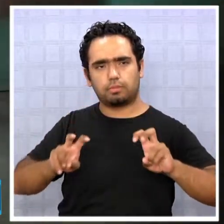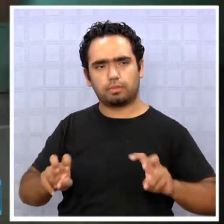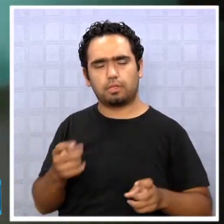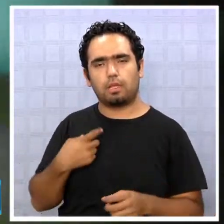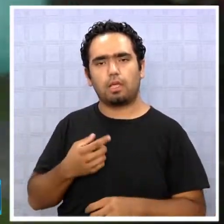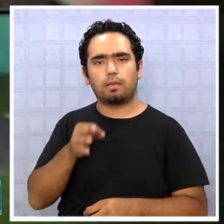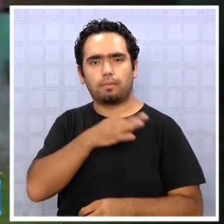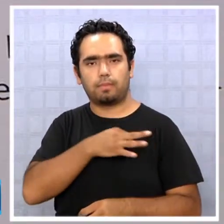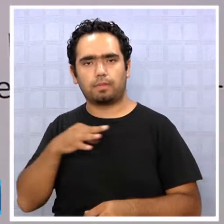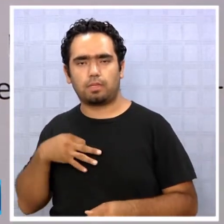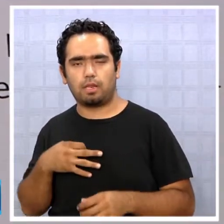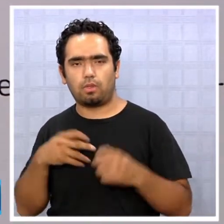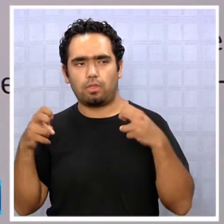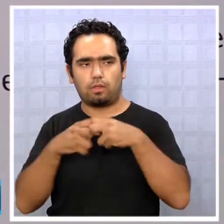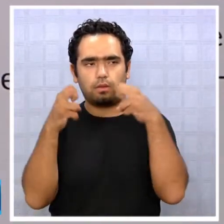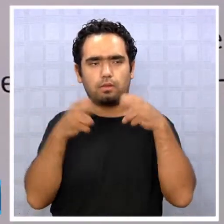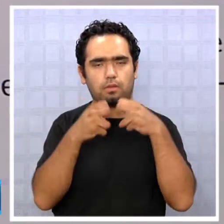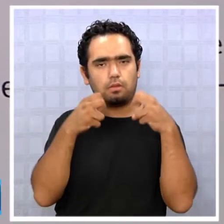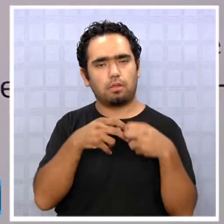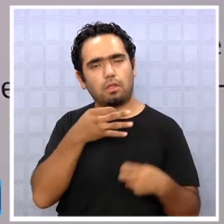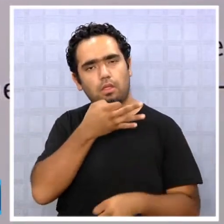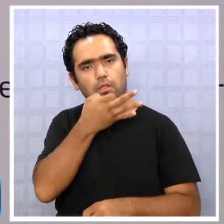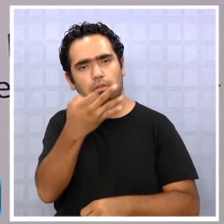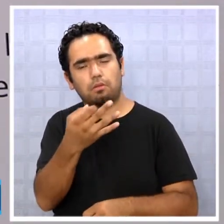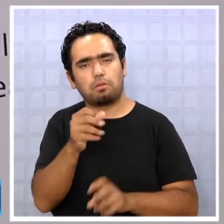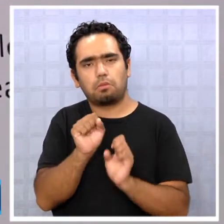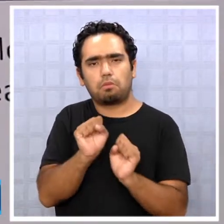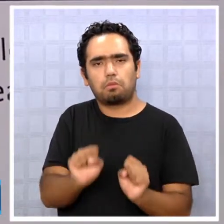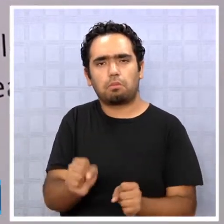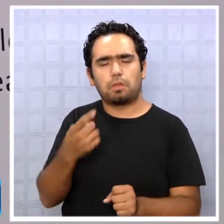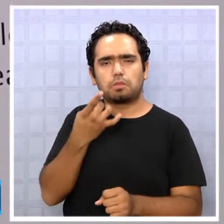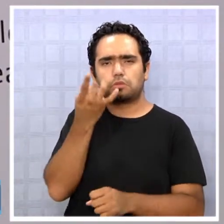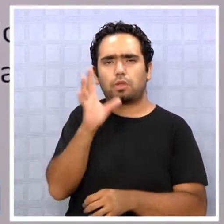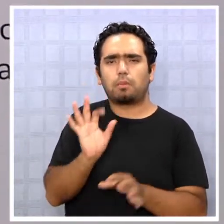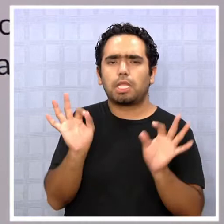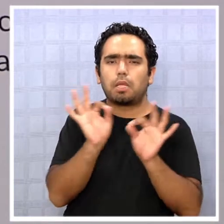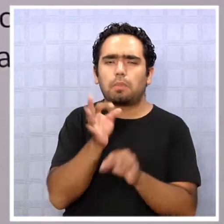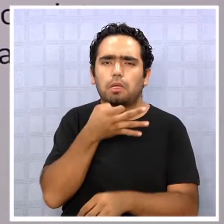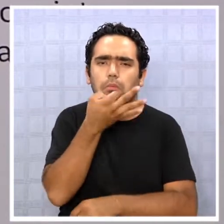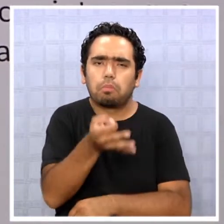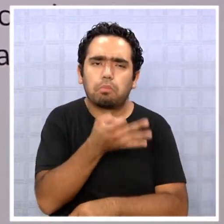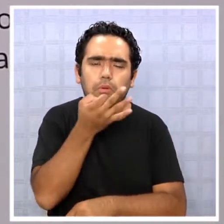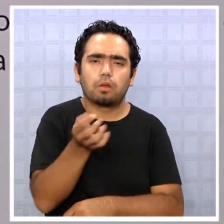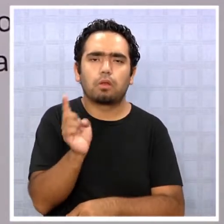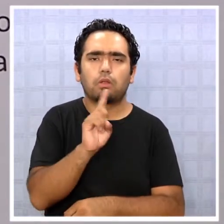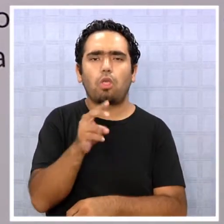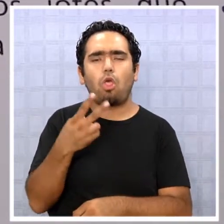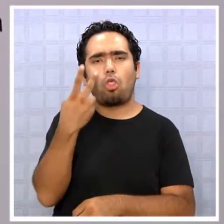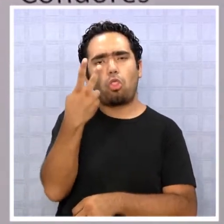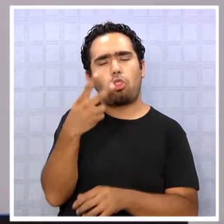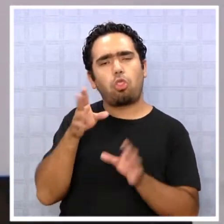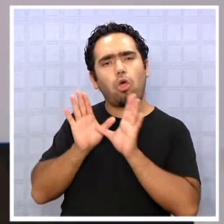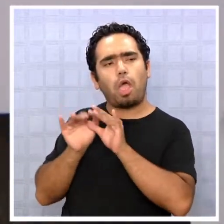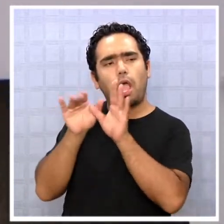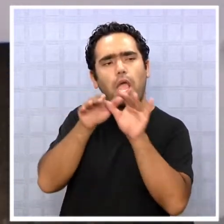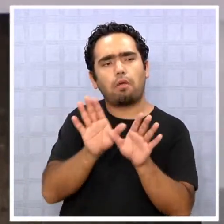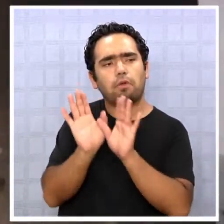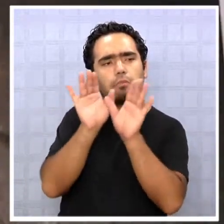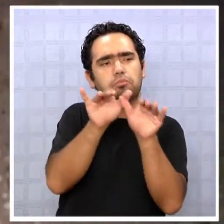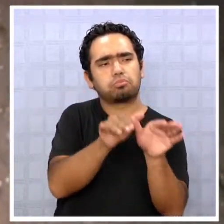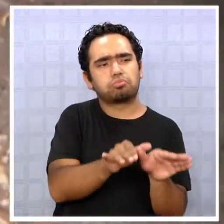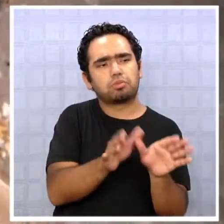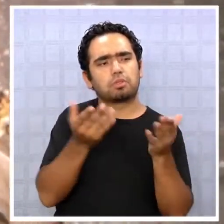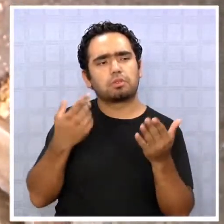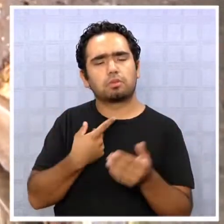Energía, Carlos Arena, señaló que no es razonable quedarse con la explicación entregada, la electrocución de dos Jotes en las